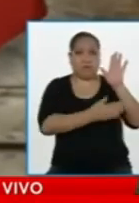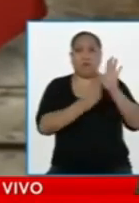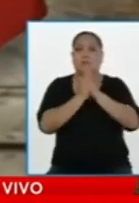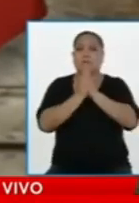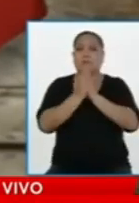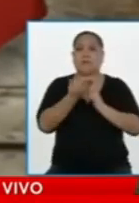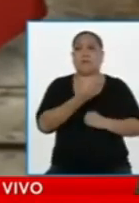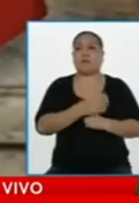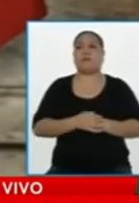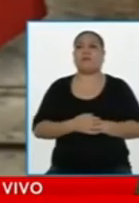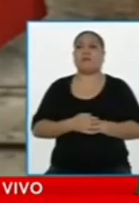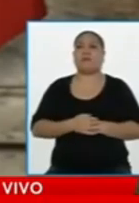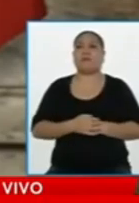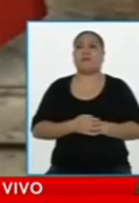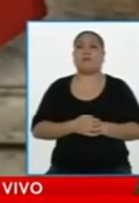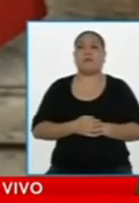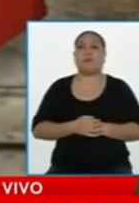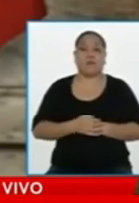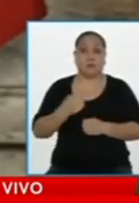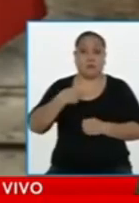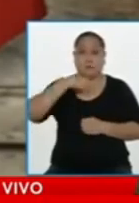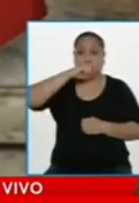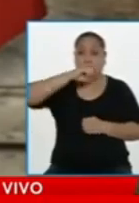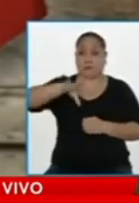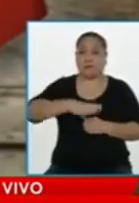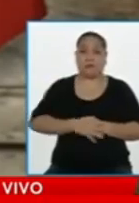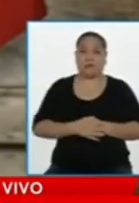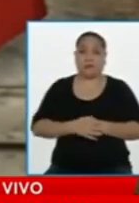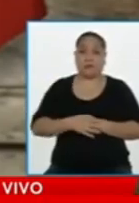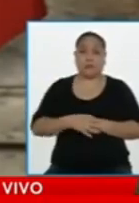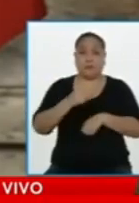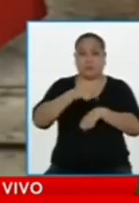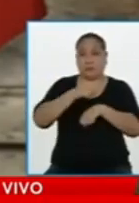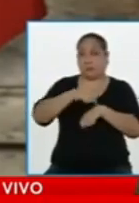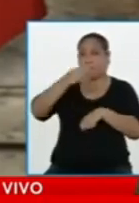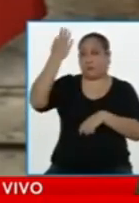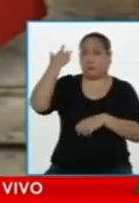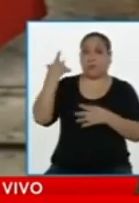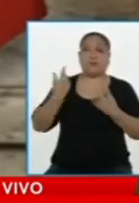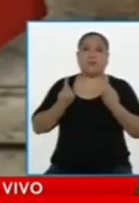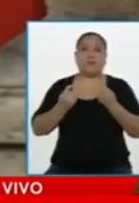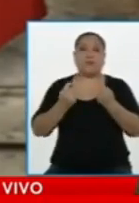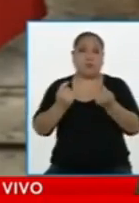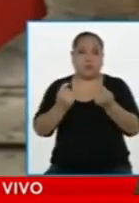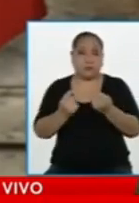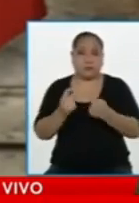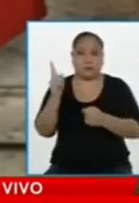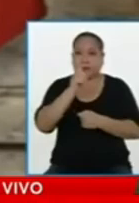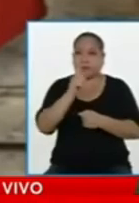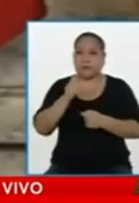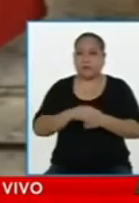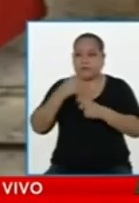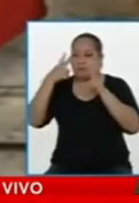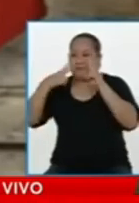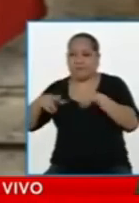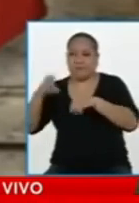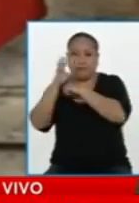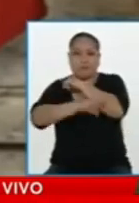generalidad. En ese sentido, mi opinión es que